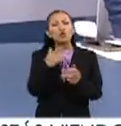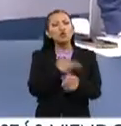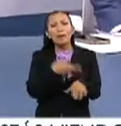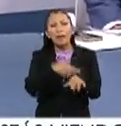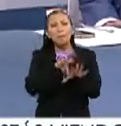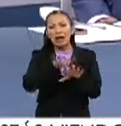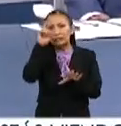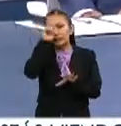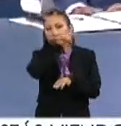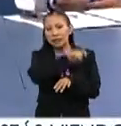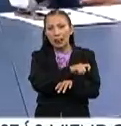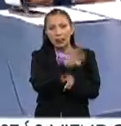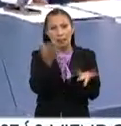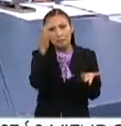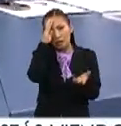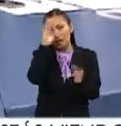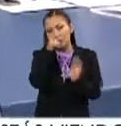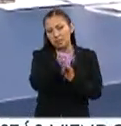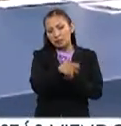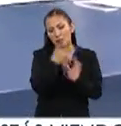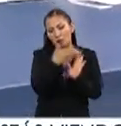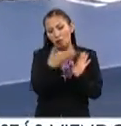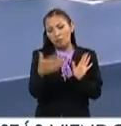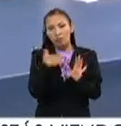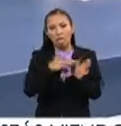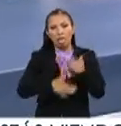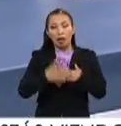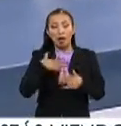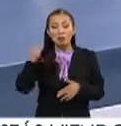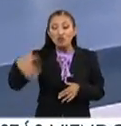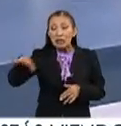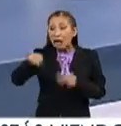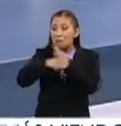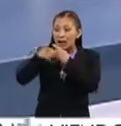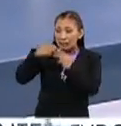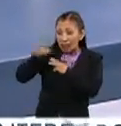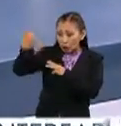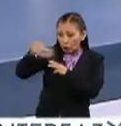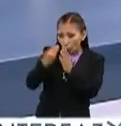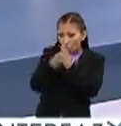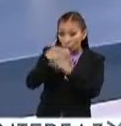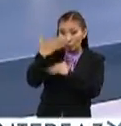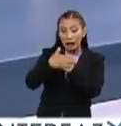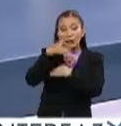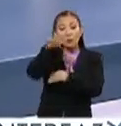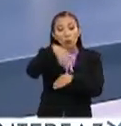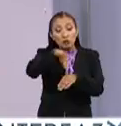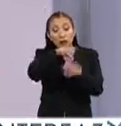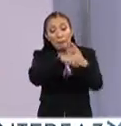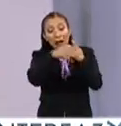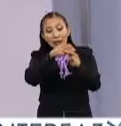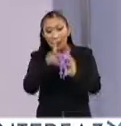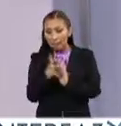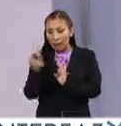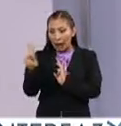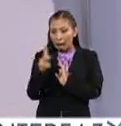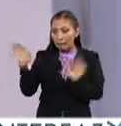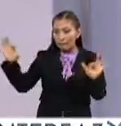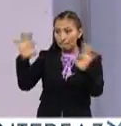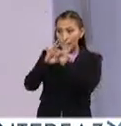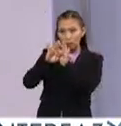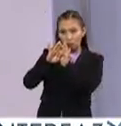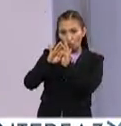trámite que más te complicó? Pensando en eso que dices que son muy tediosos. Buscar las materias que iba a cursar. Porque uno tiene que buscar las materias que son equivalentes con